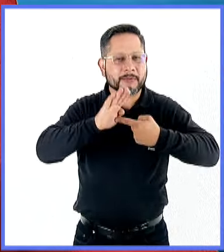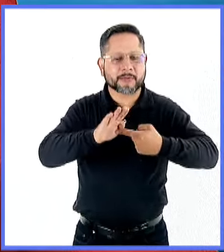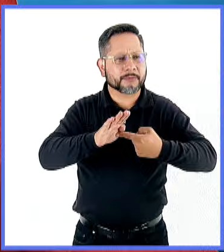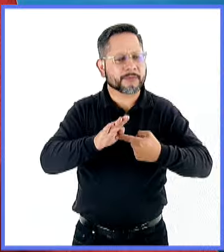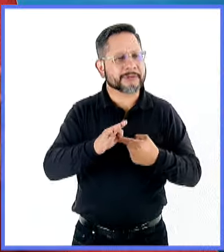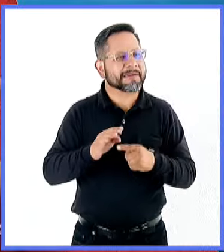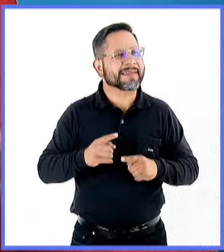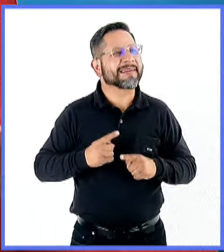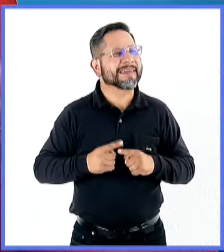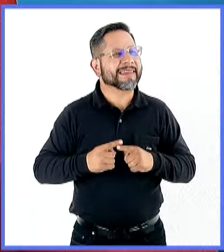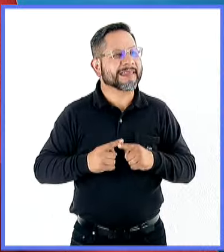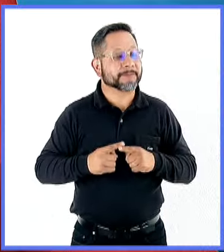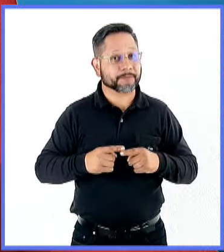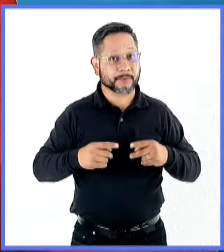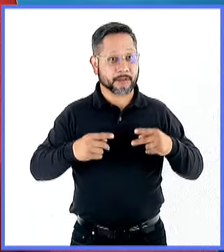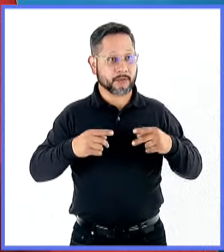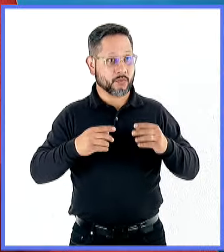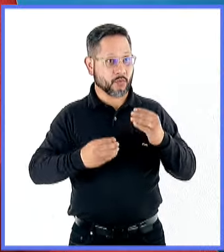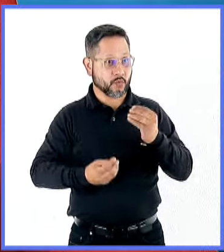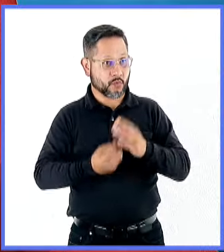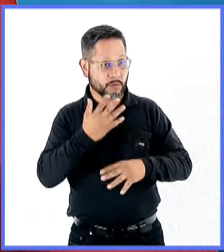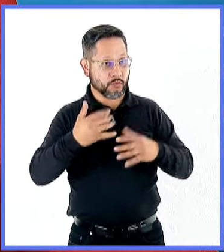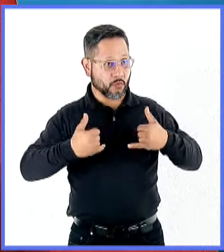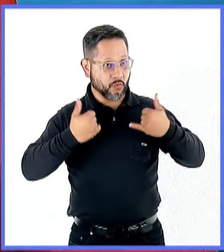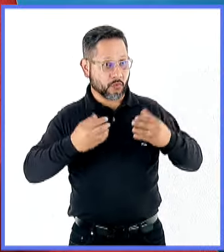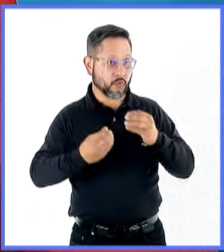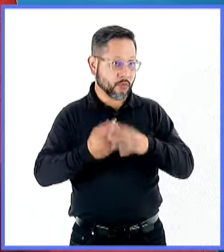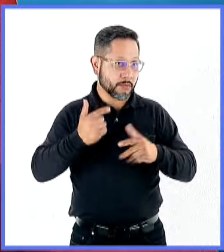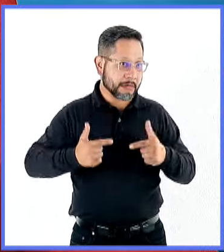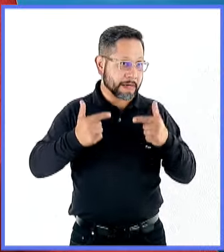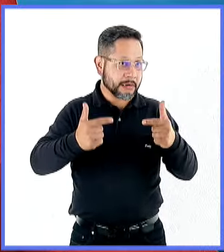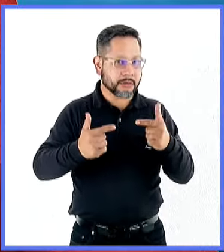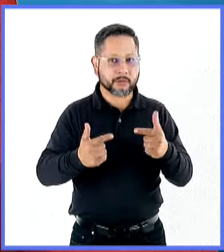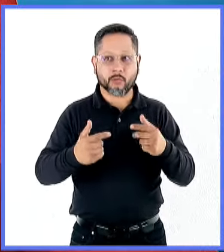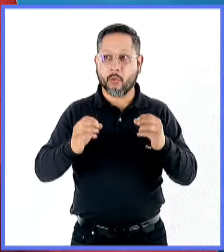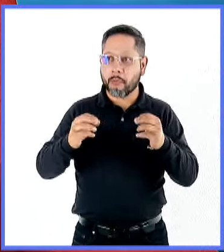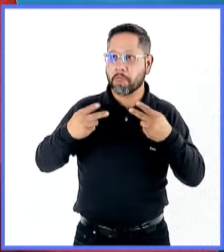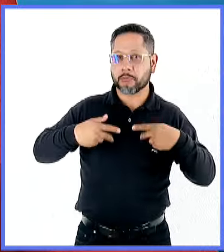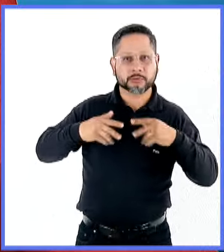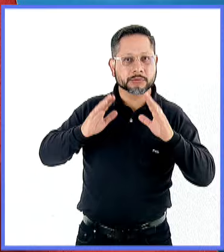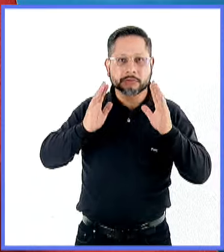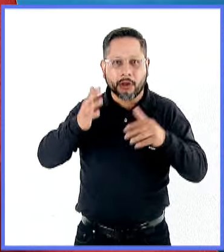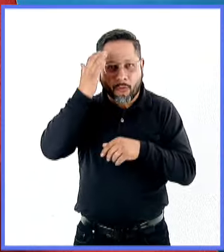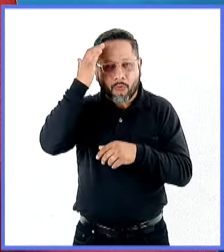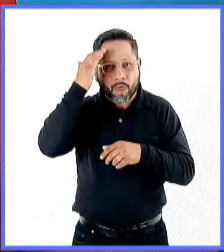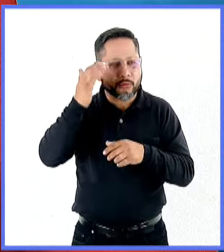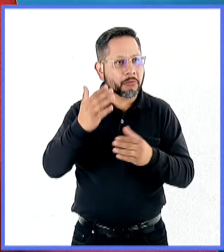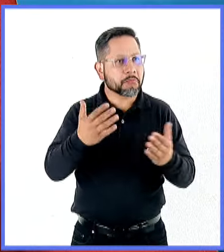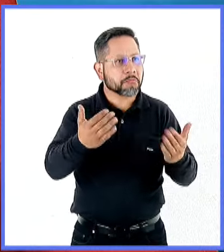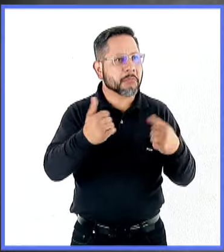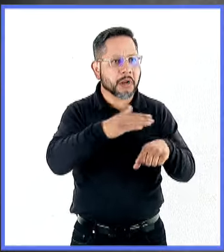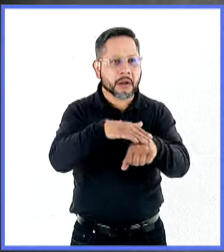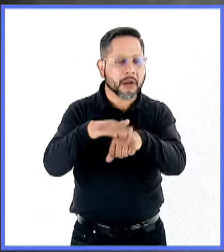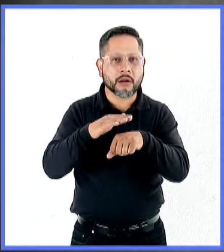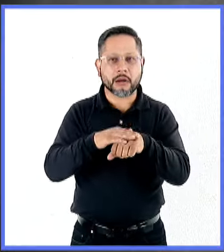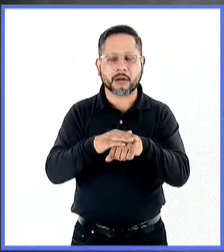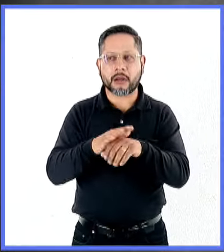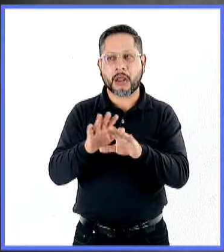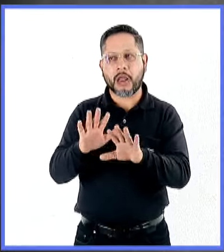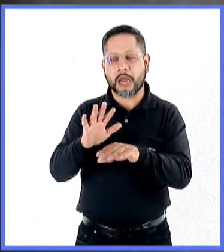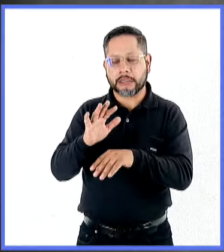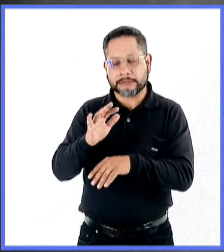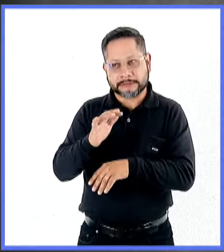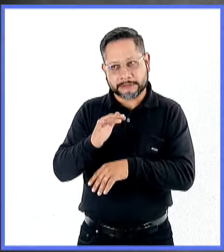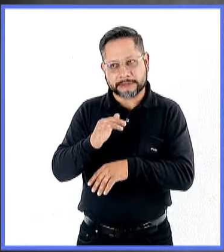nombres para invitar a las nuevas generaciones, pero también a las que ya también son público, ha sido, a visitar la feria, licenciado? Bueno, en ese caso me